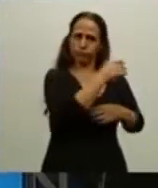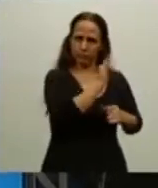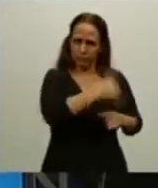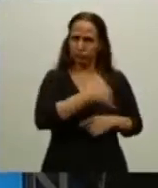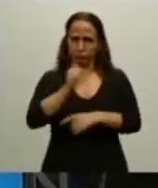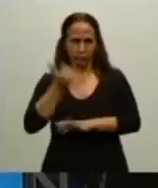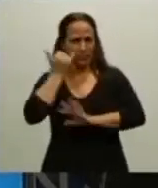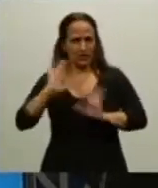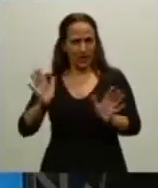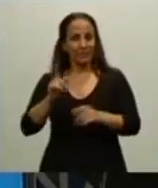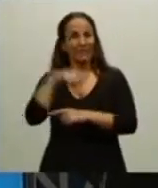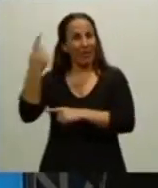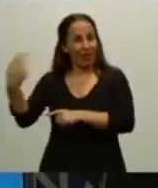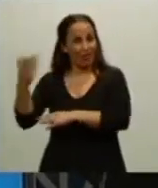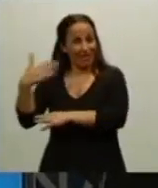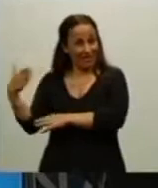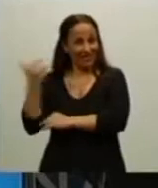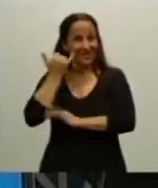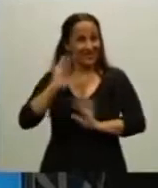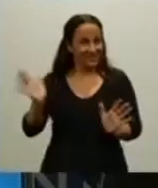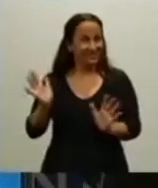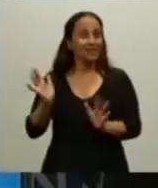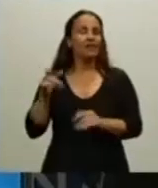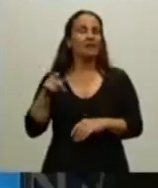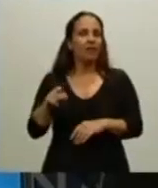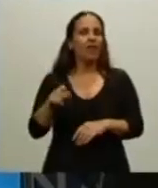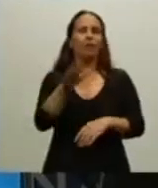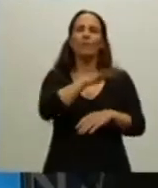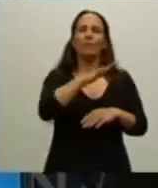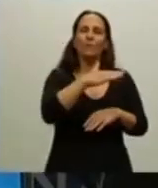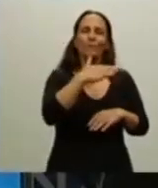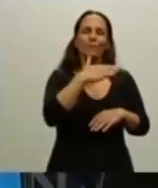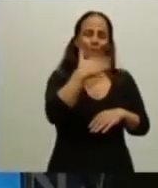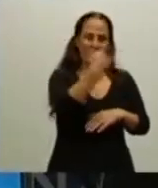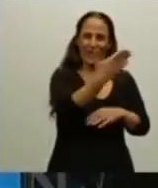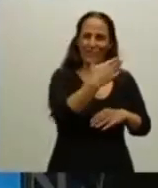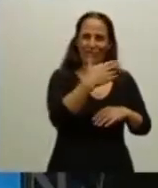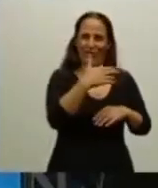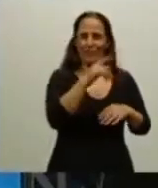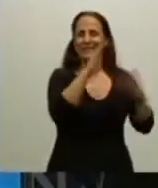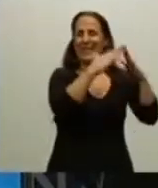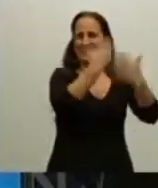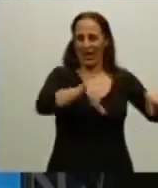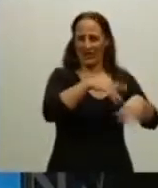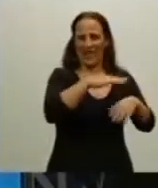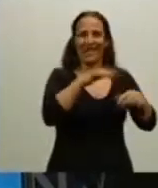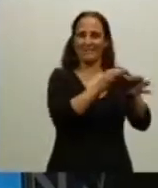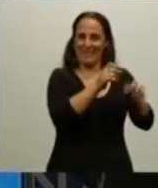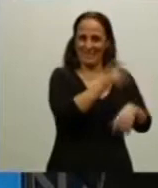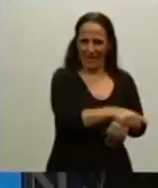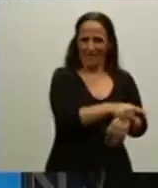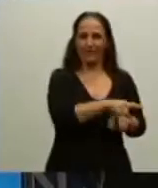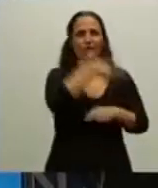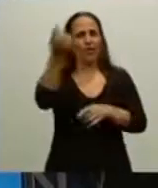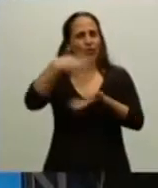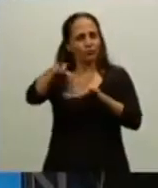de las banderas en el patio de Malvinas, en la Casa Rosada, en la sede del